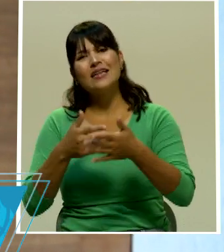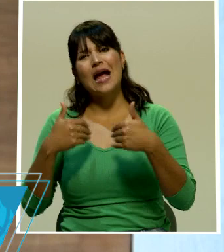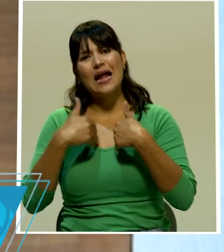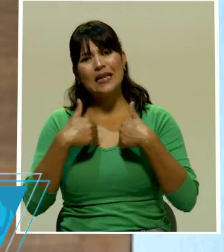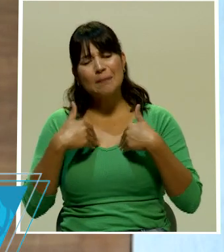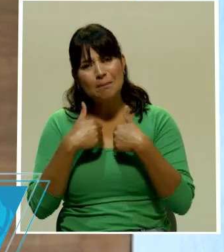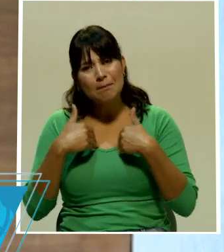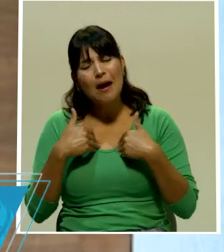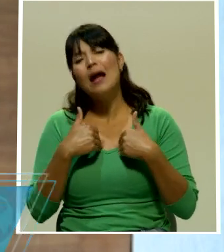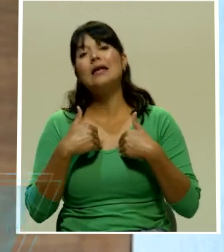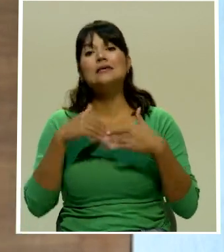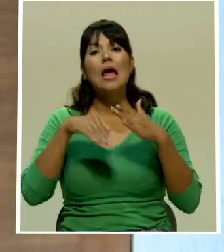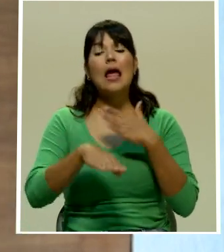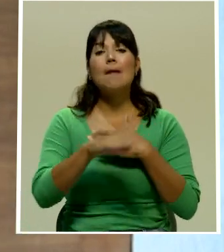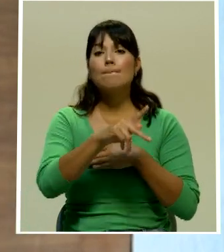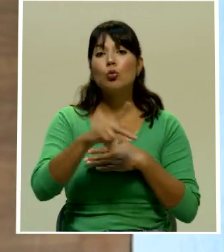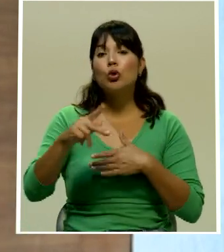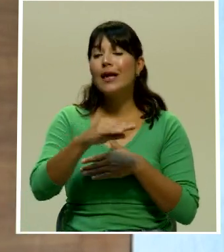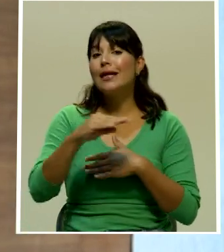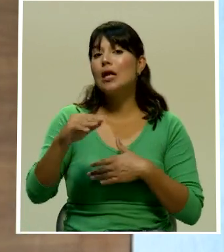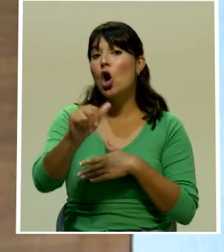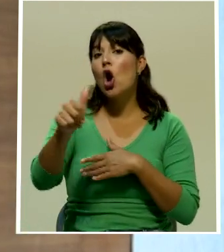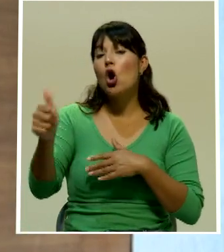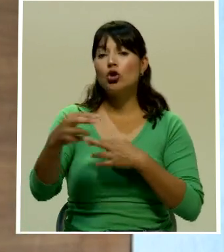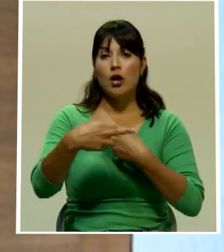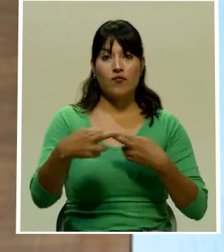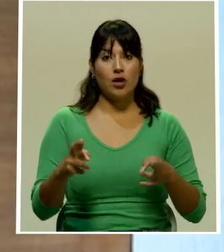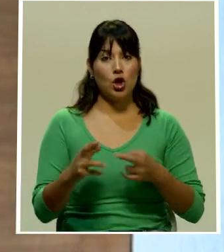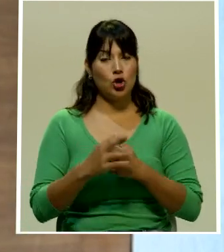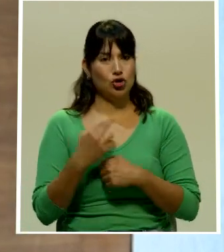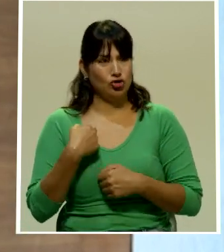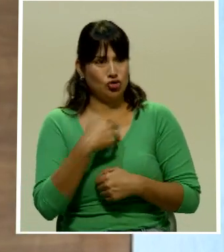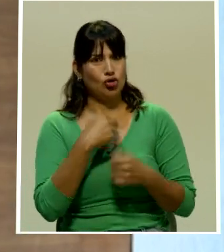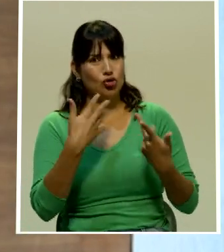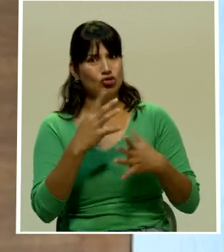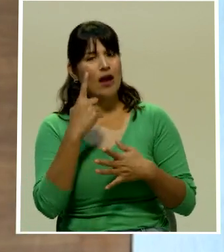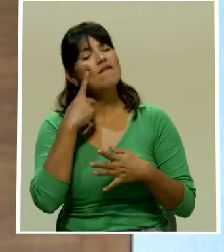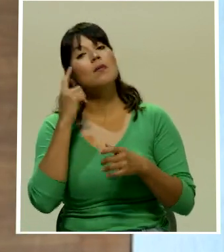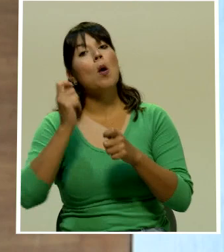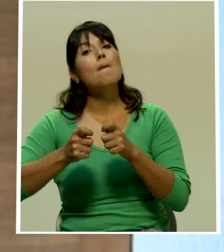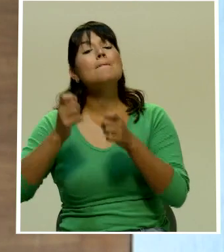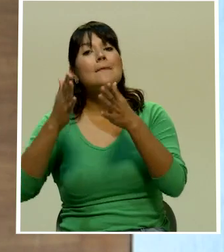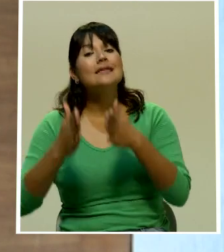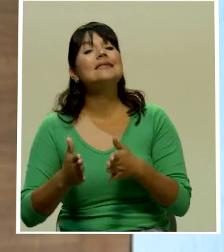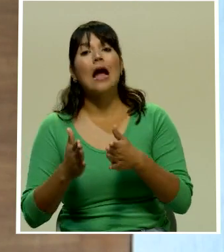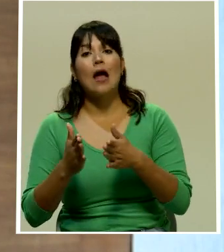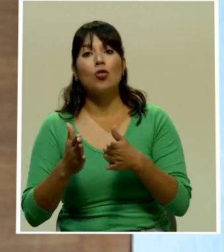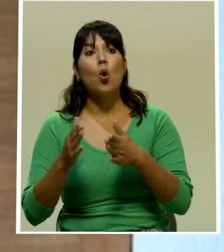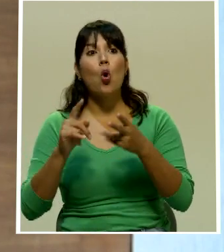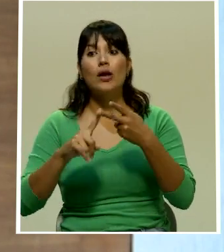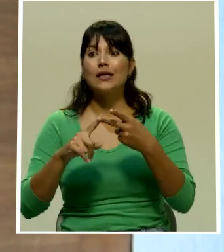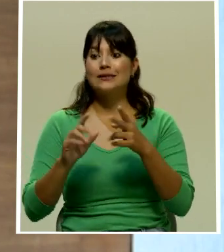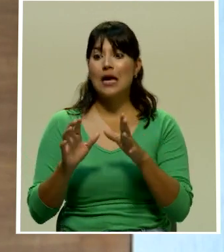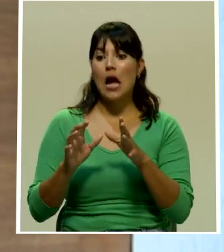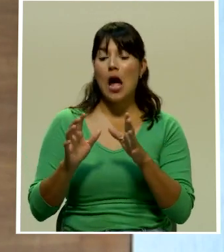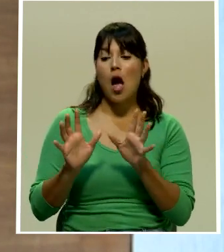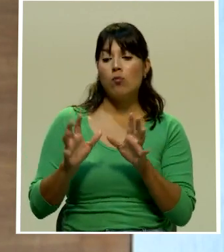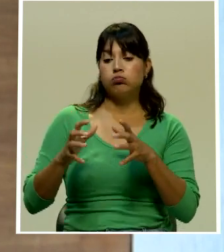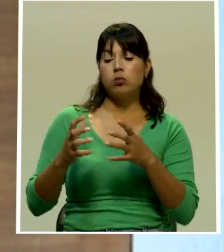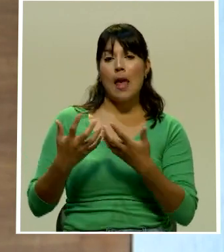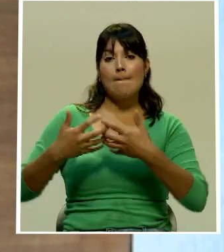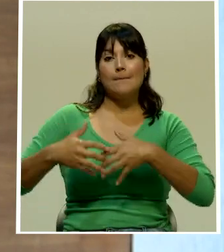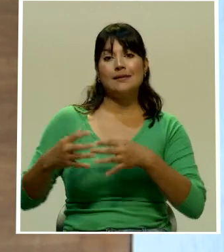no solamente en puntarenas sino en otras regiones hemos escuchado a los pescadores artesanales a las cámaras de turismo a las